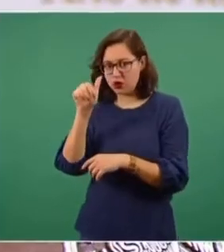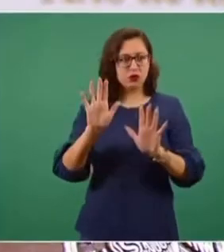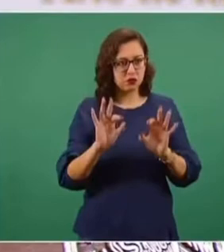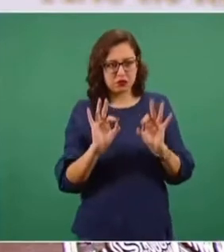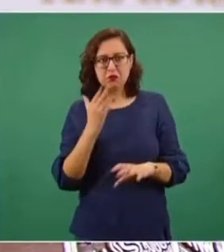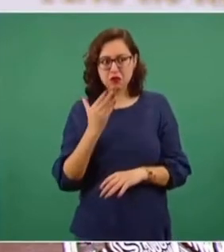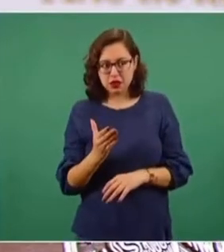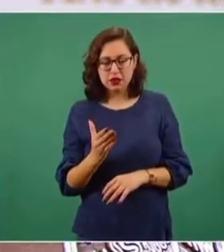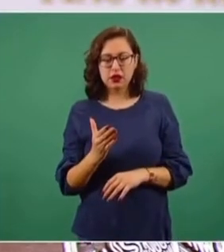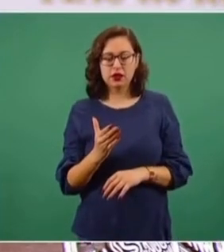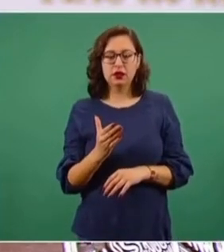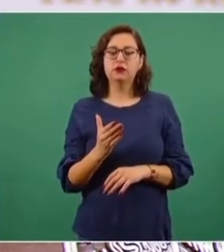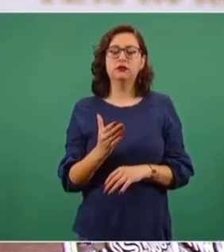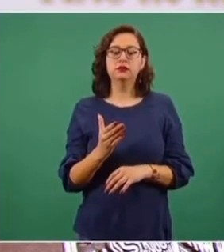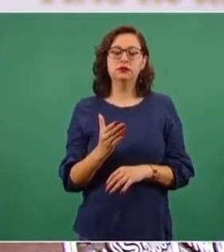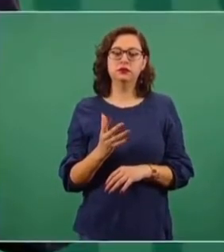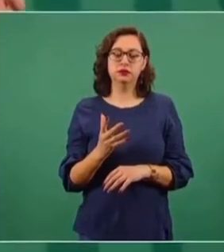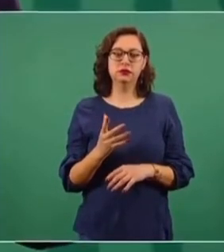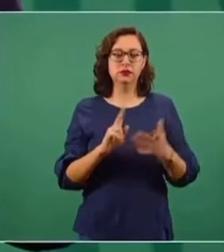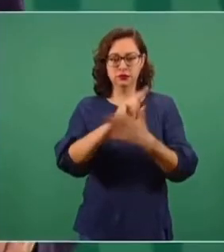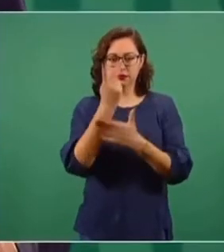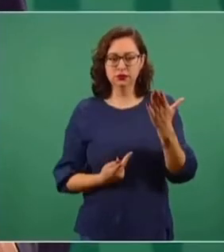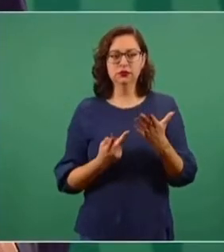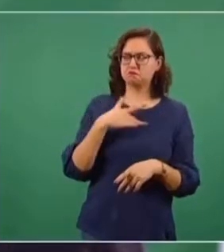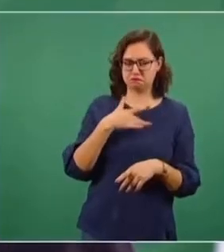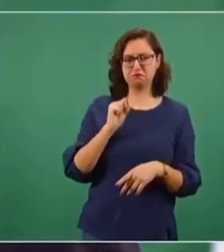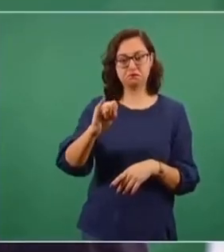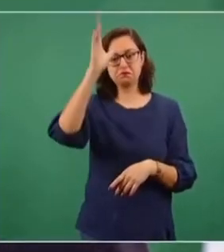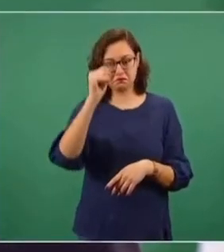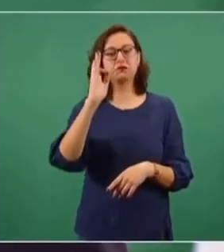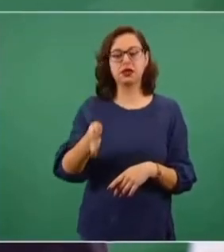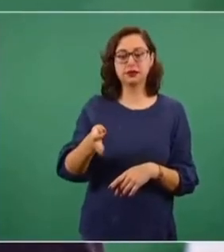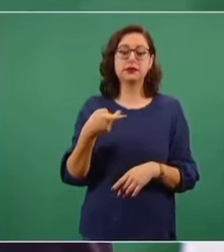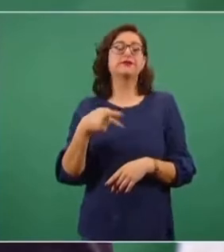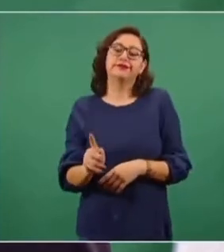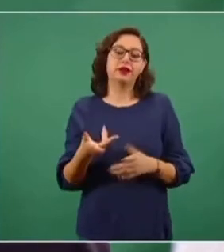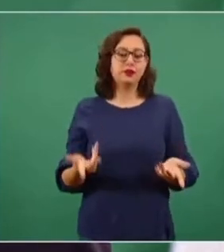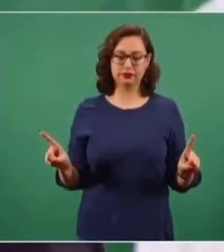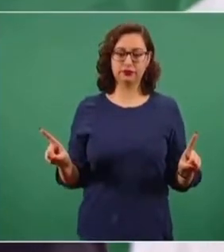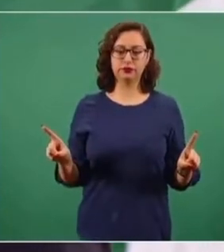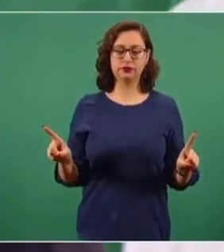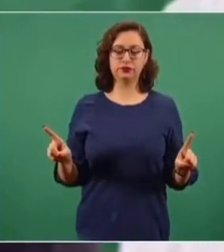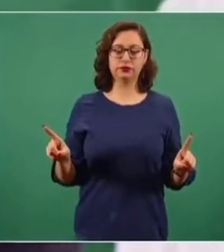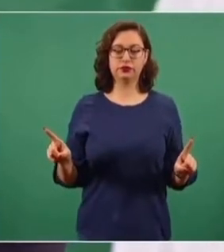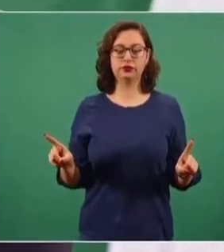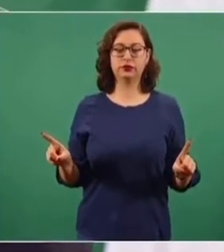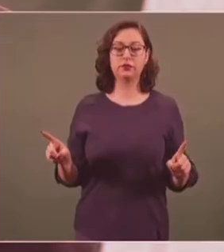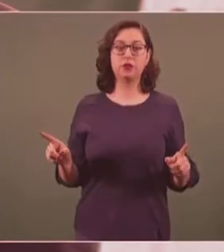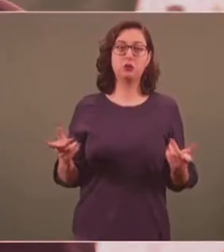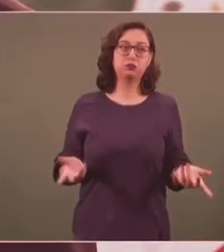que lleguen los programas sociales. Pero hay visiones distintas. Existe